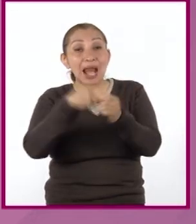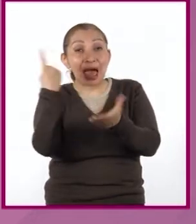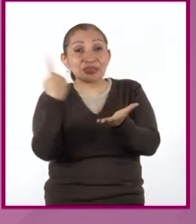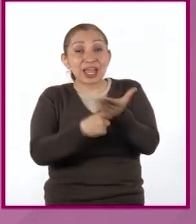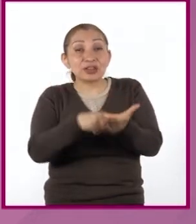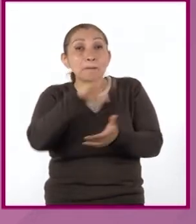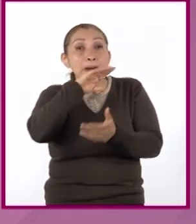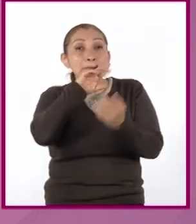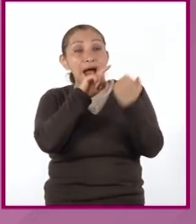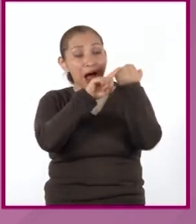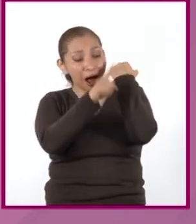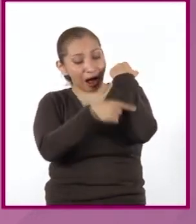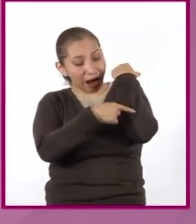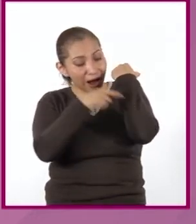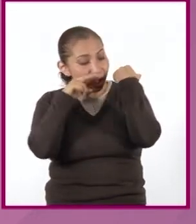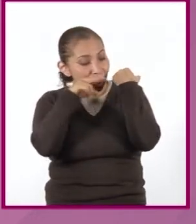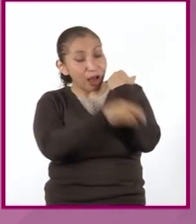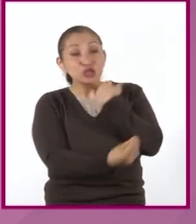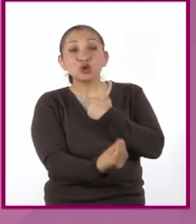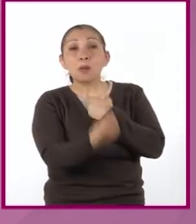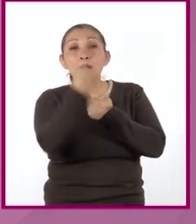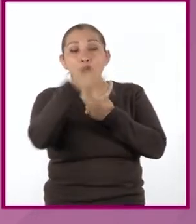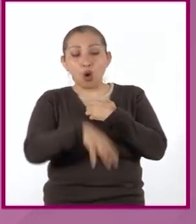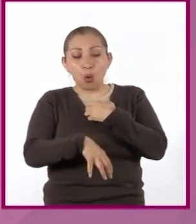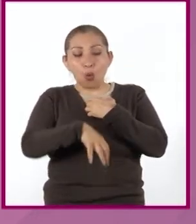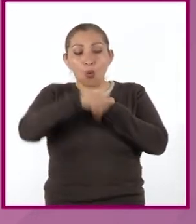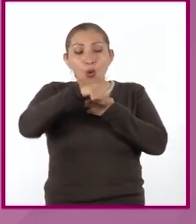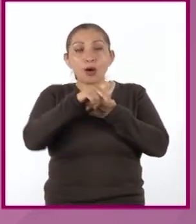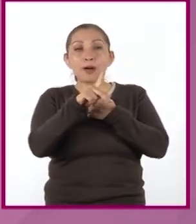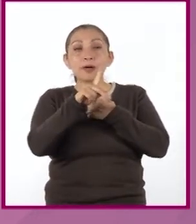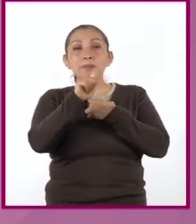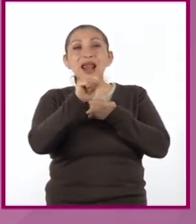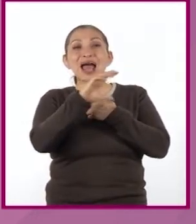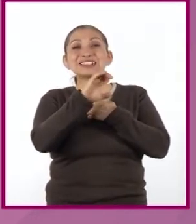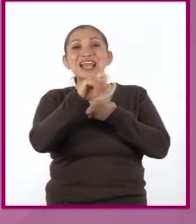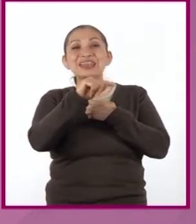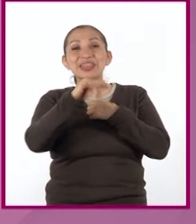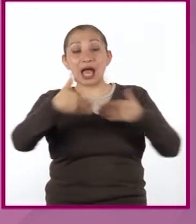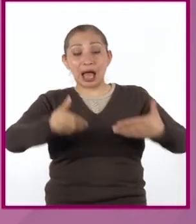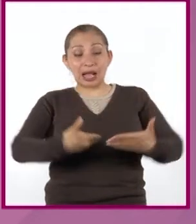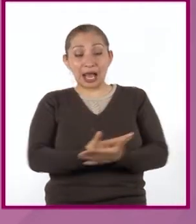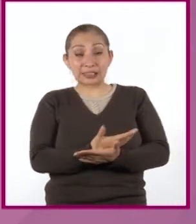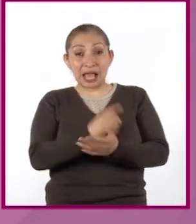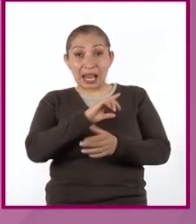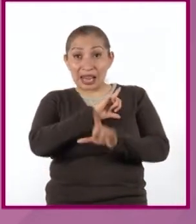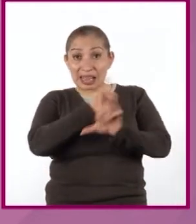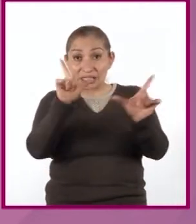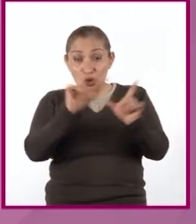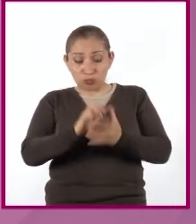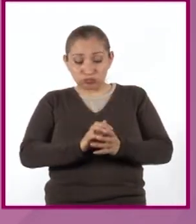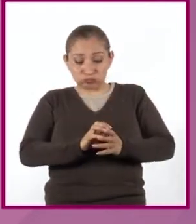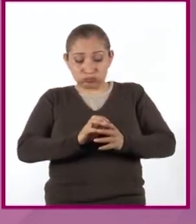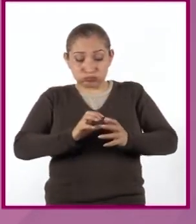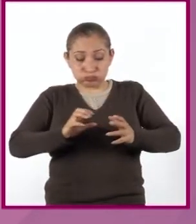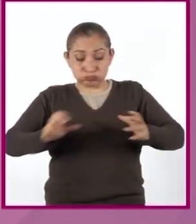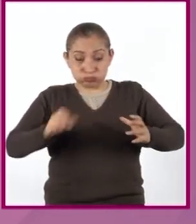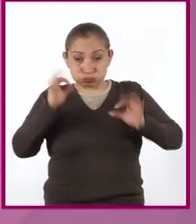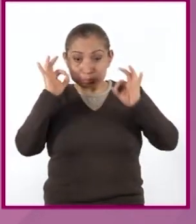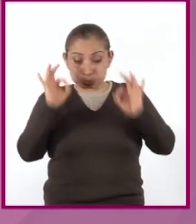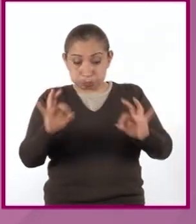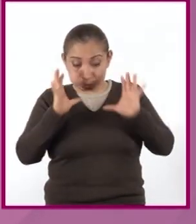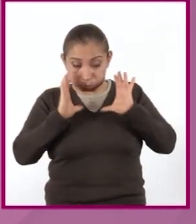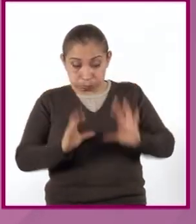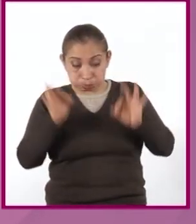vientre materno. Su nutrición es a través de la placenta. Nacen cuando se encuentran completamente formados.